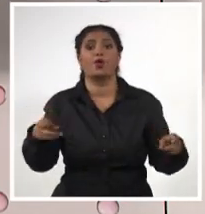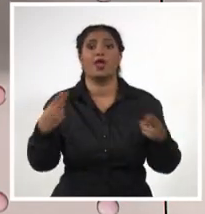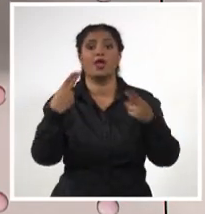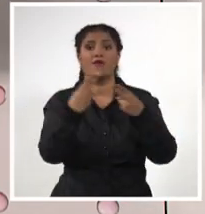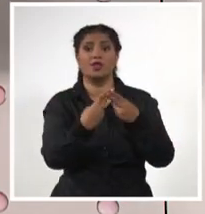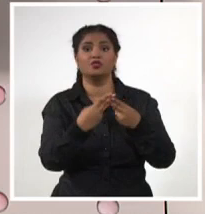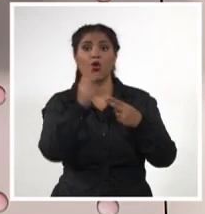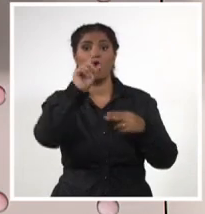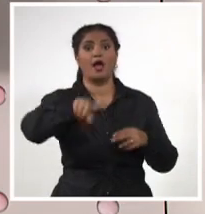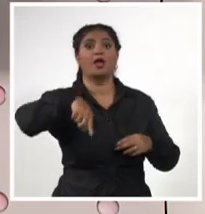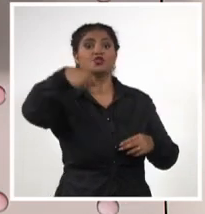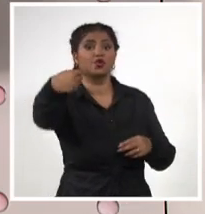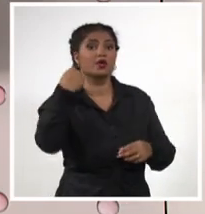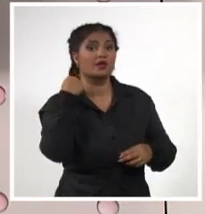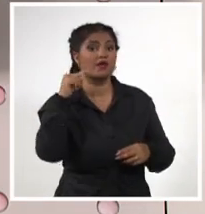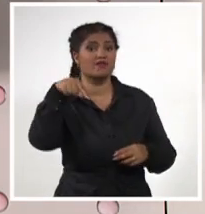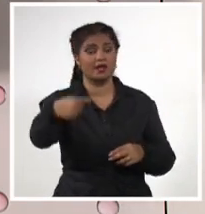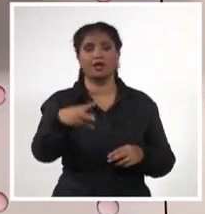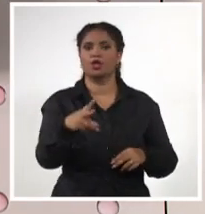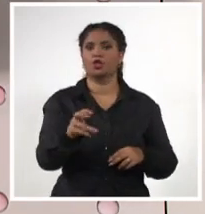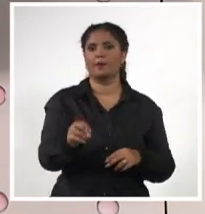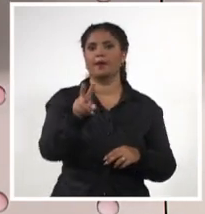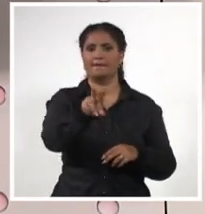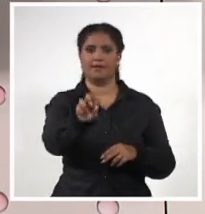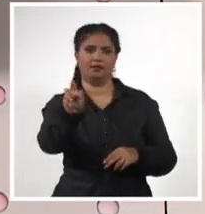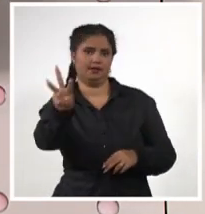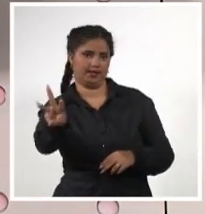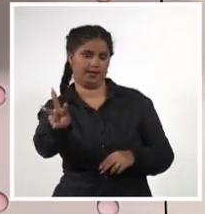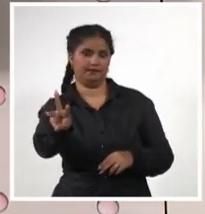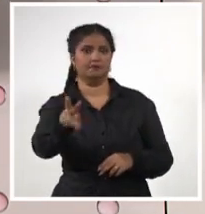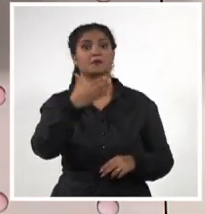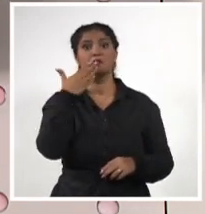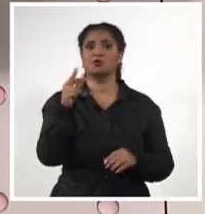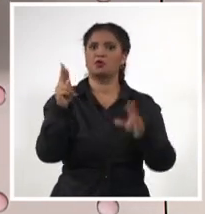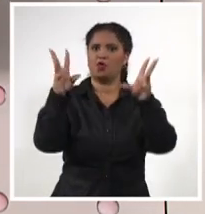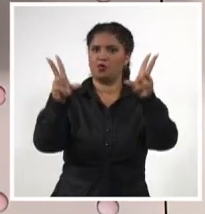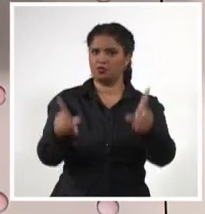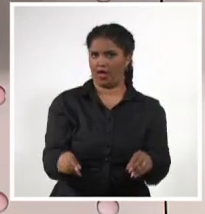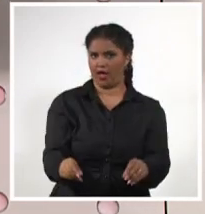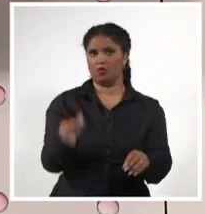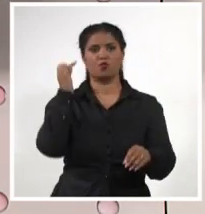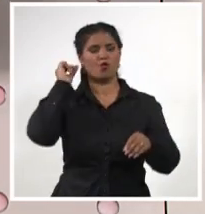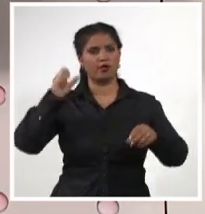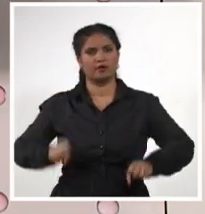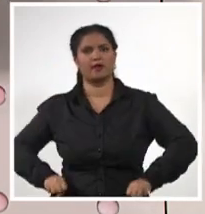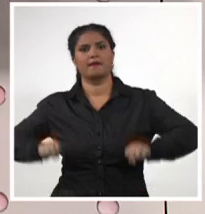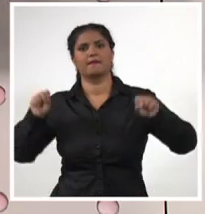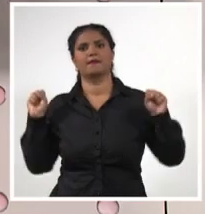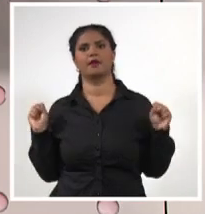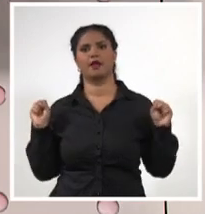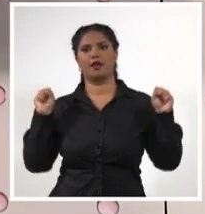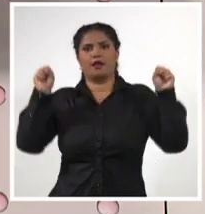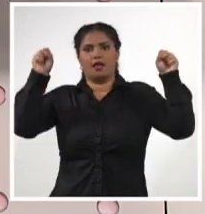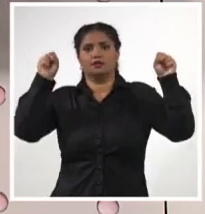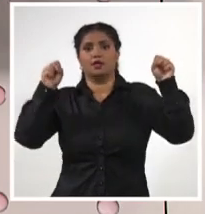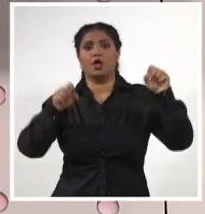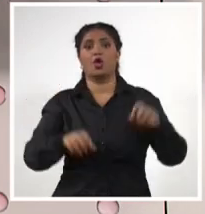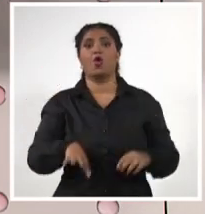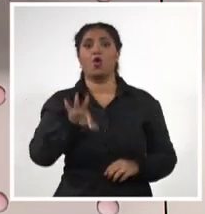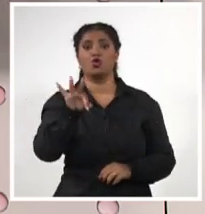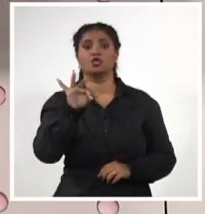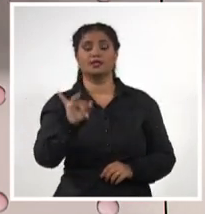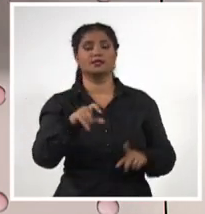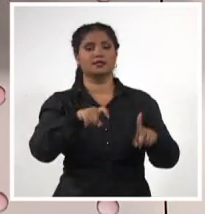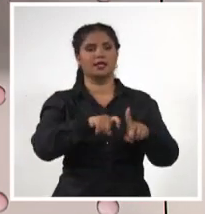fecha ya se dio el primer resultado satisfactorio y es que Elizabeth de Reyes, en la división de los 87 kilogramos, estableció récord panamericano juvenil en